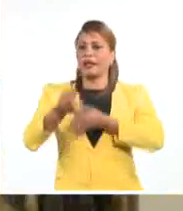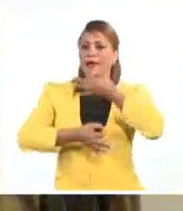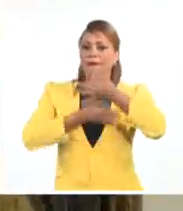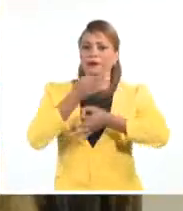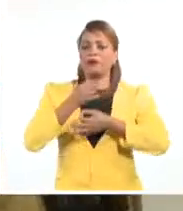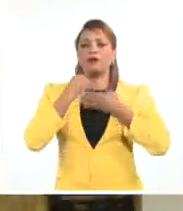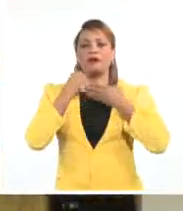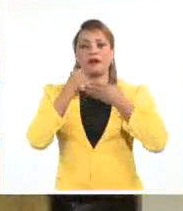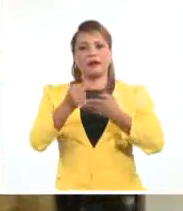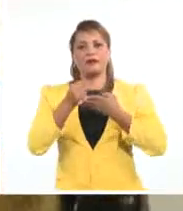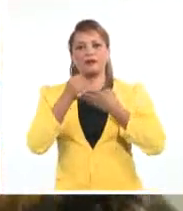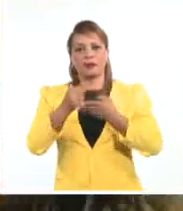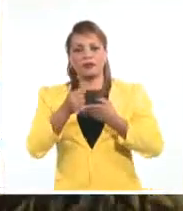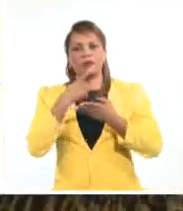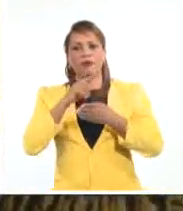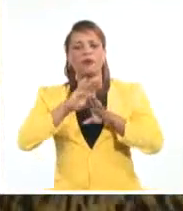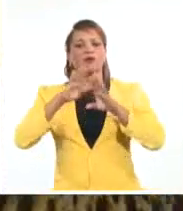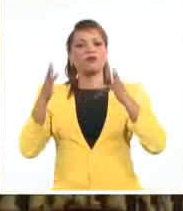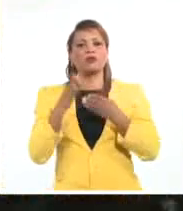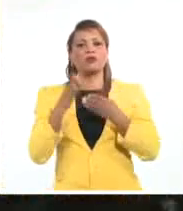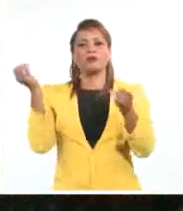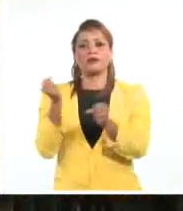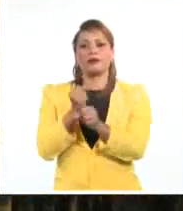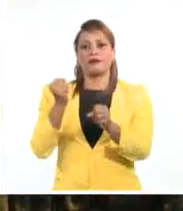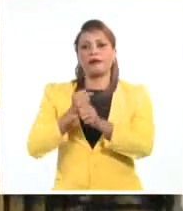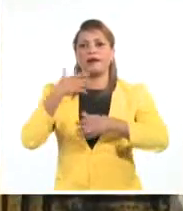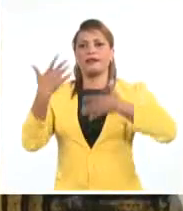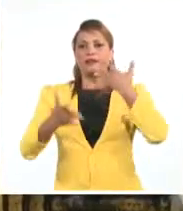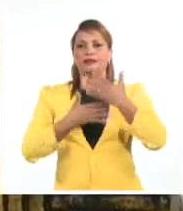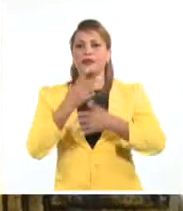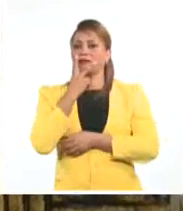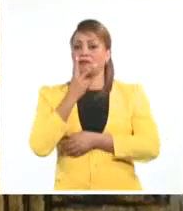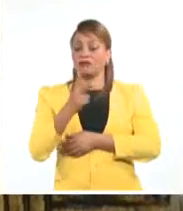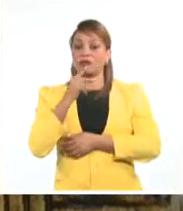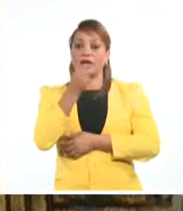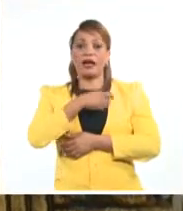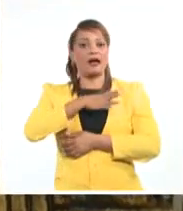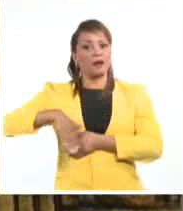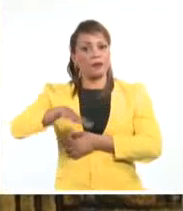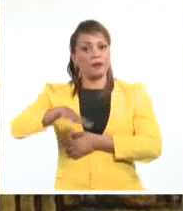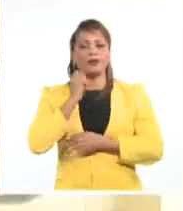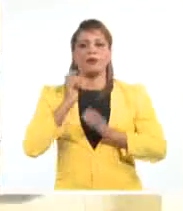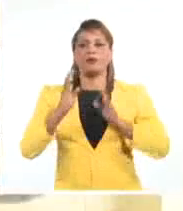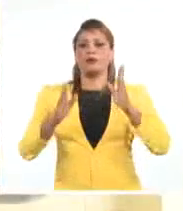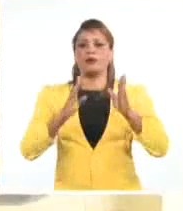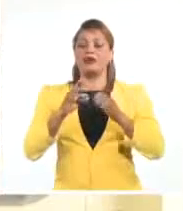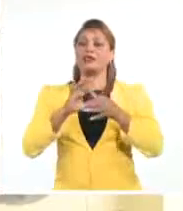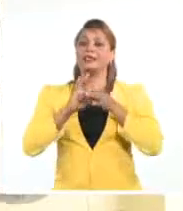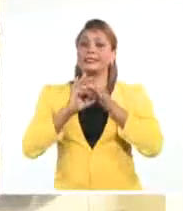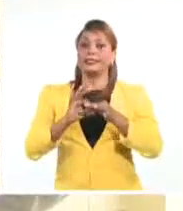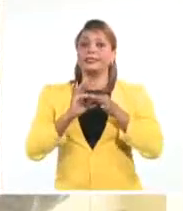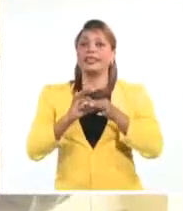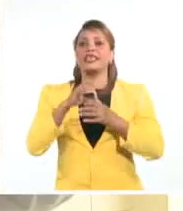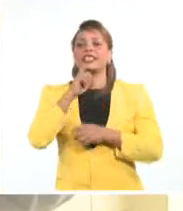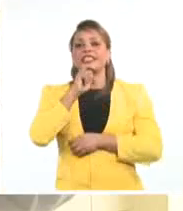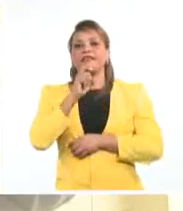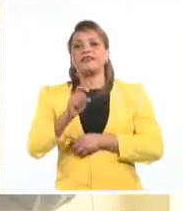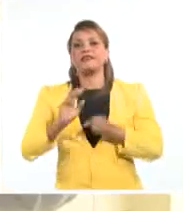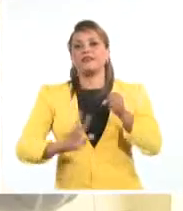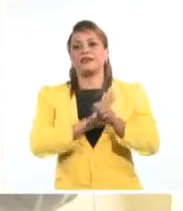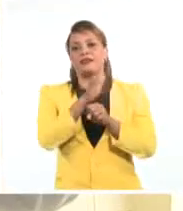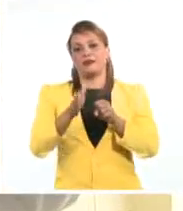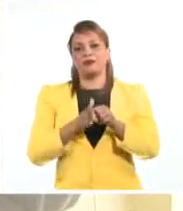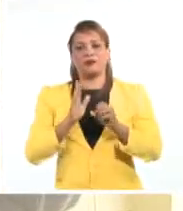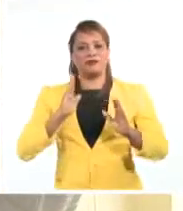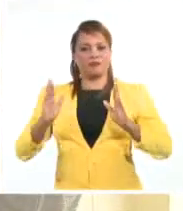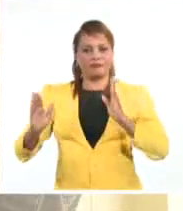contribuir a la demanda y sostenibilidad de las actividades asistenciales y su accionar en los periodos más críticos de la pandemia de COVID